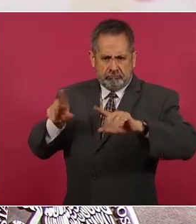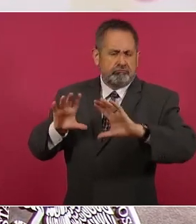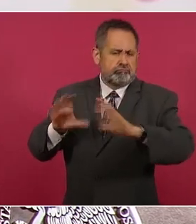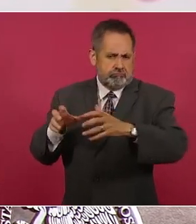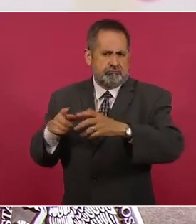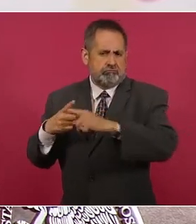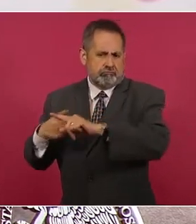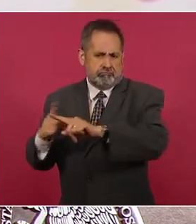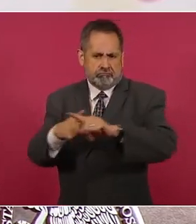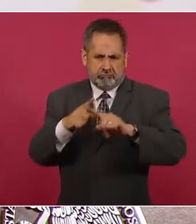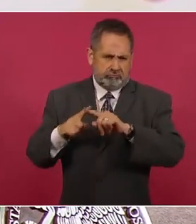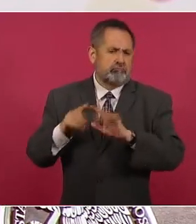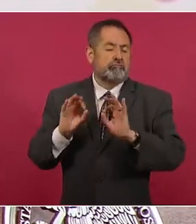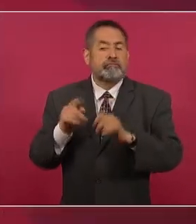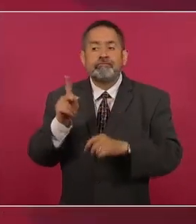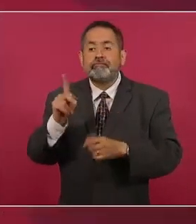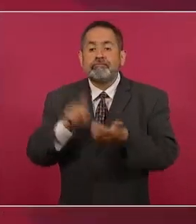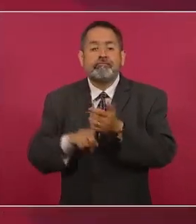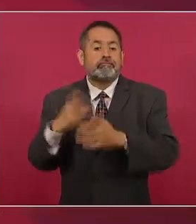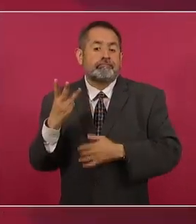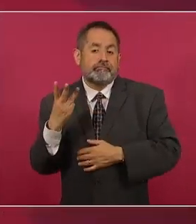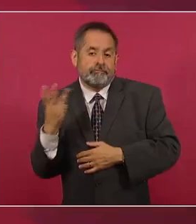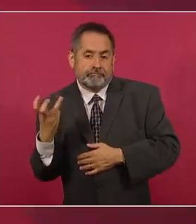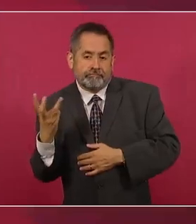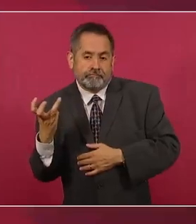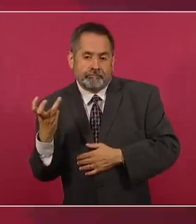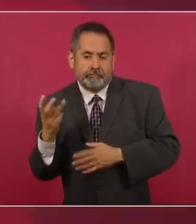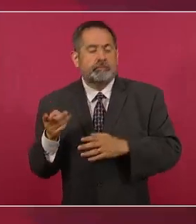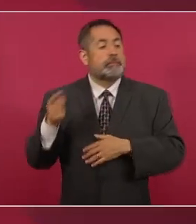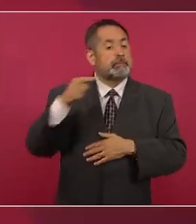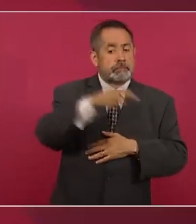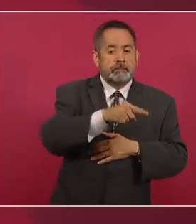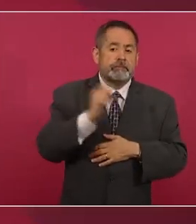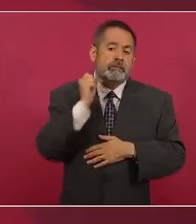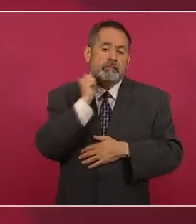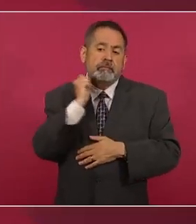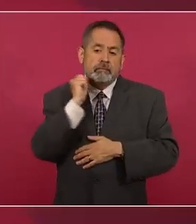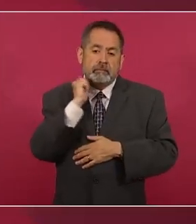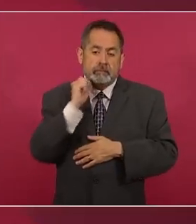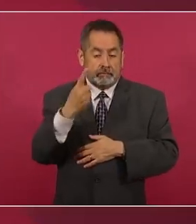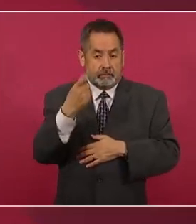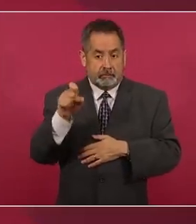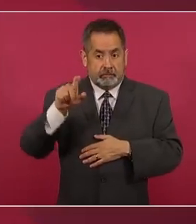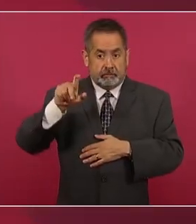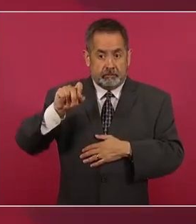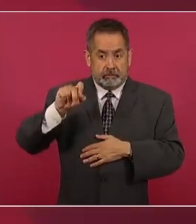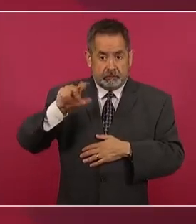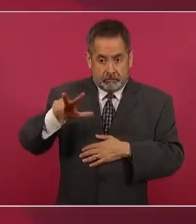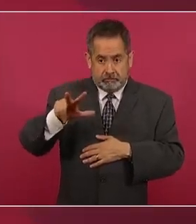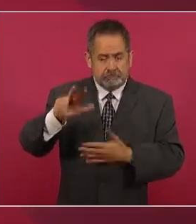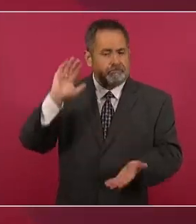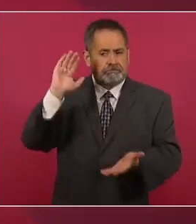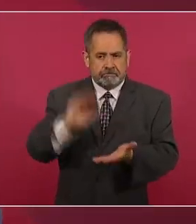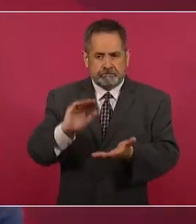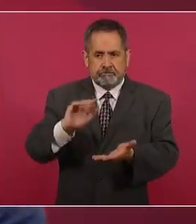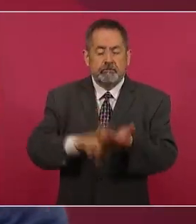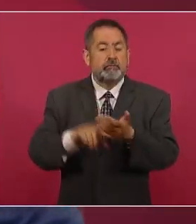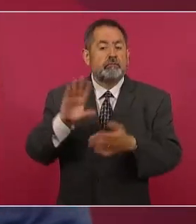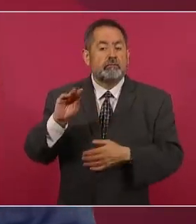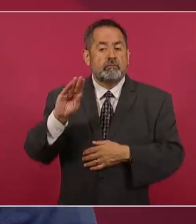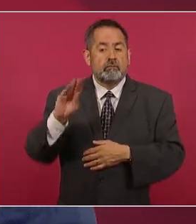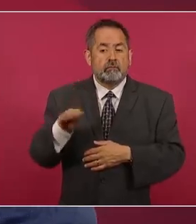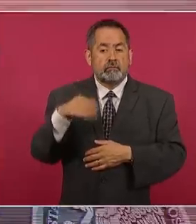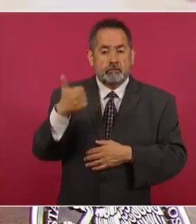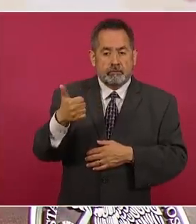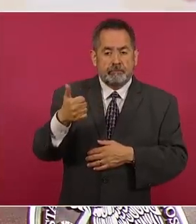En el caso de la Cámara de Senadores, se reducirá a sólo 96 representantes en esta